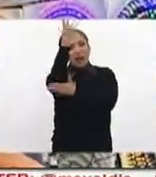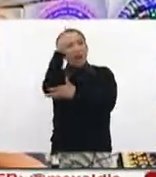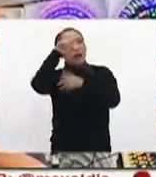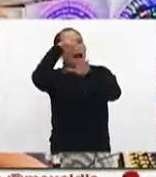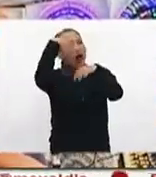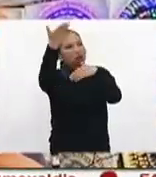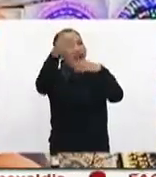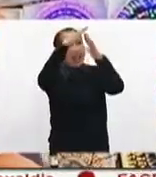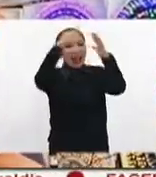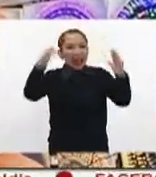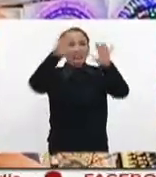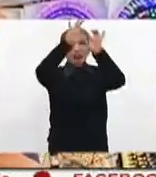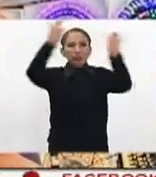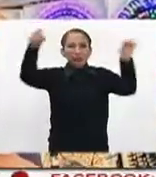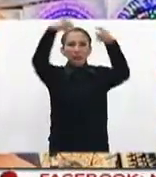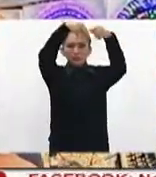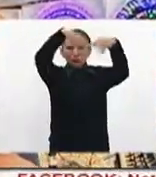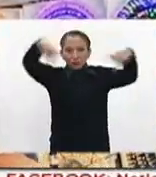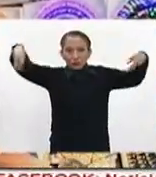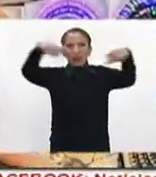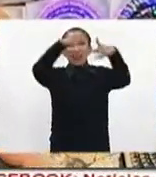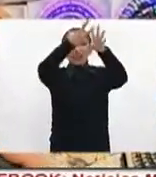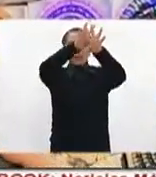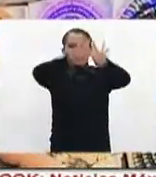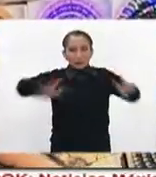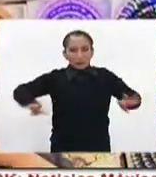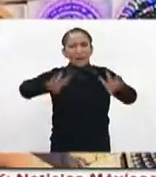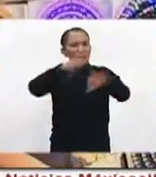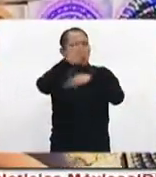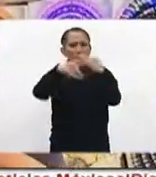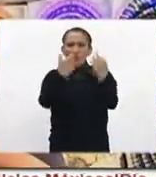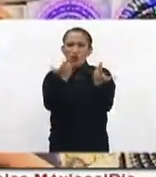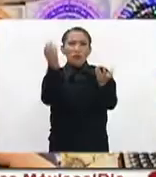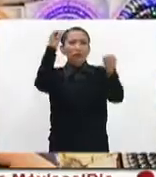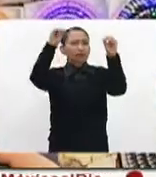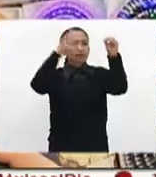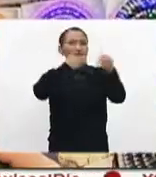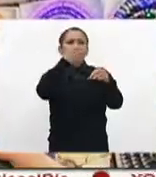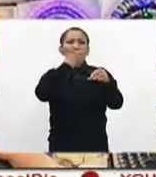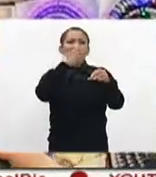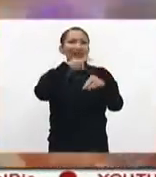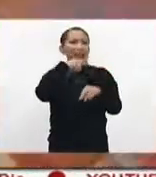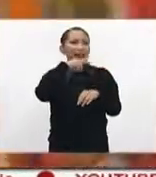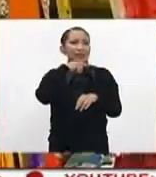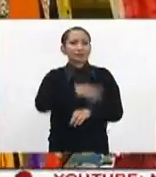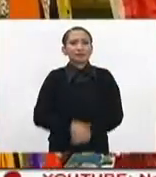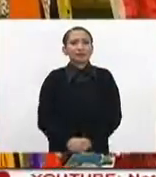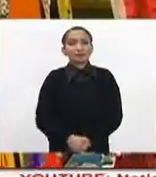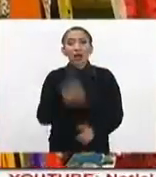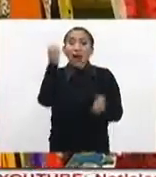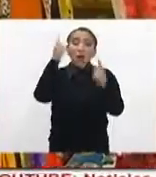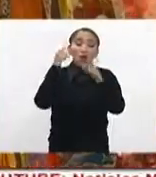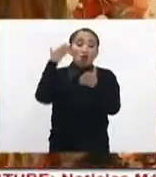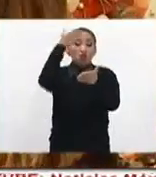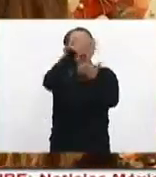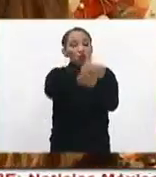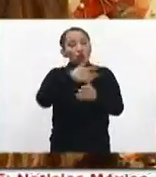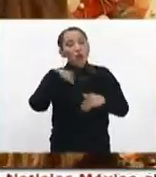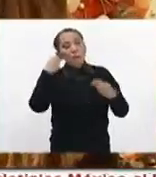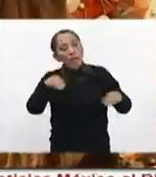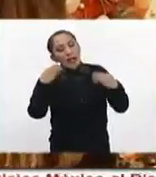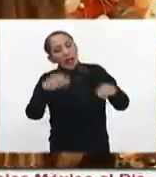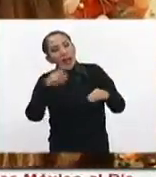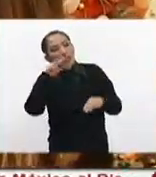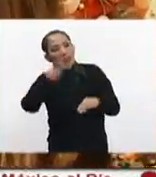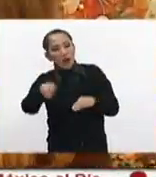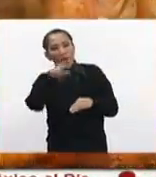fachadas, mangueras, cascadas, redes. Así que todo lo que lleva a la tradición de la Navidad. Algunos llegan a este tianguis que